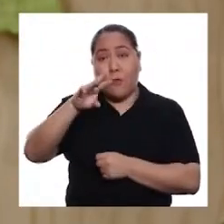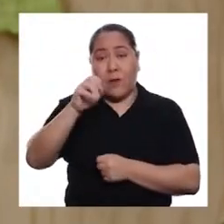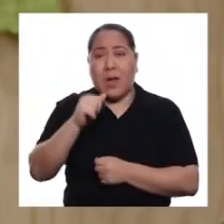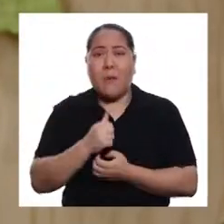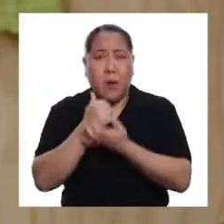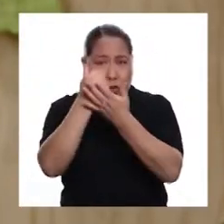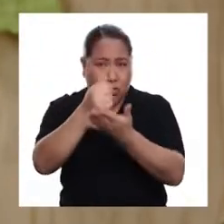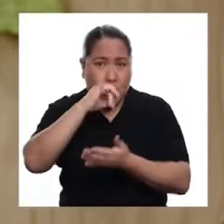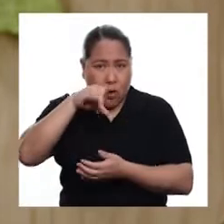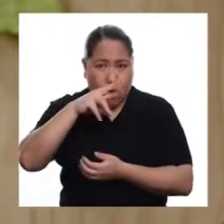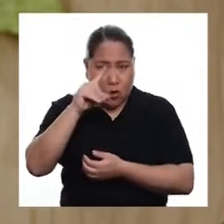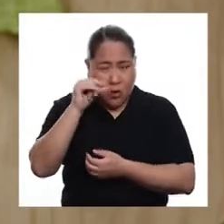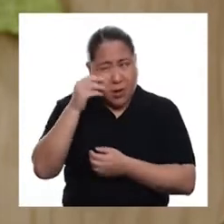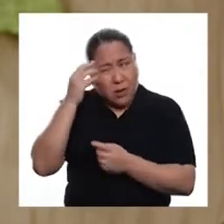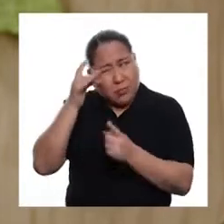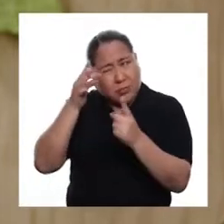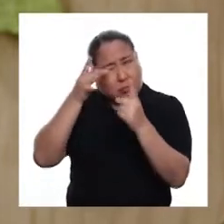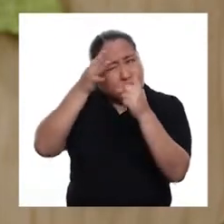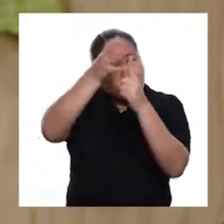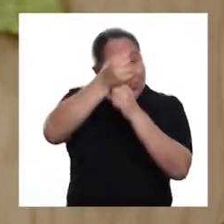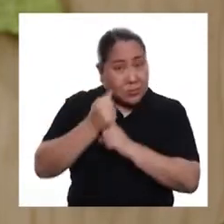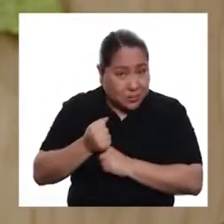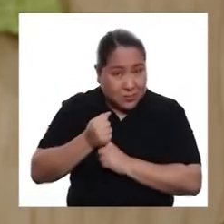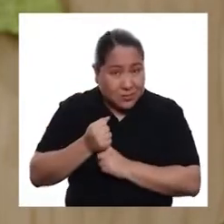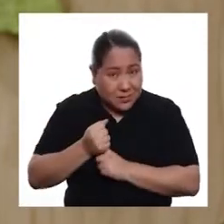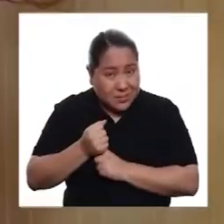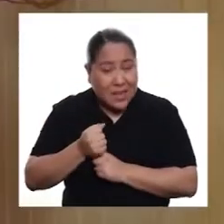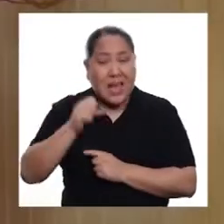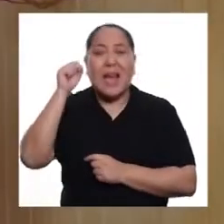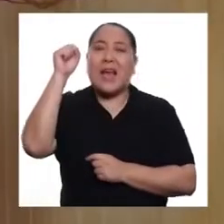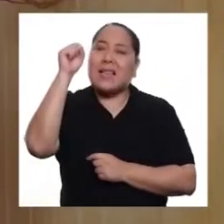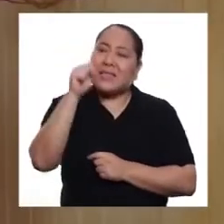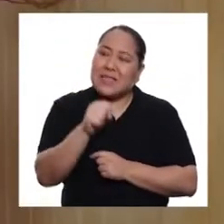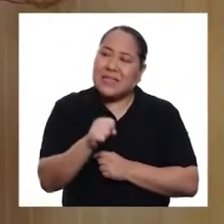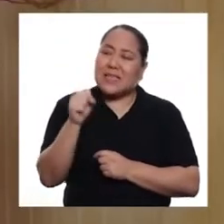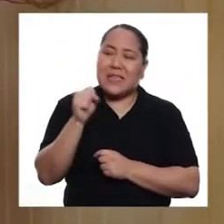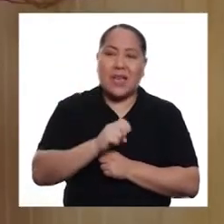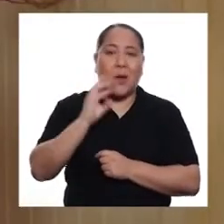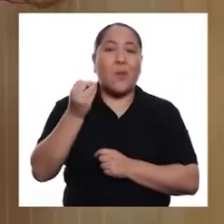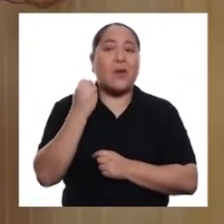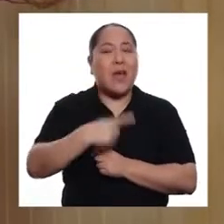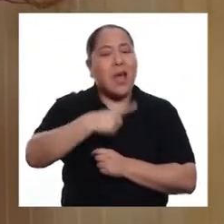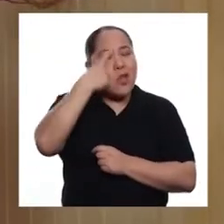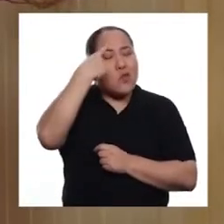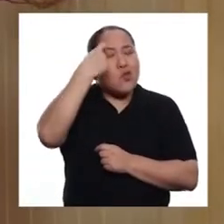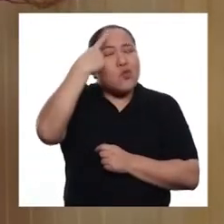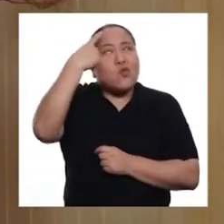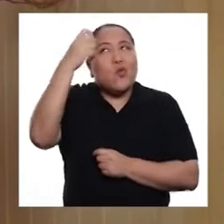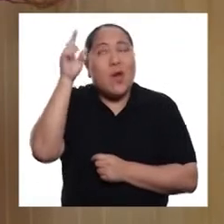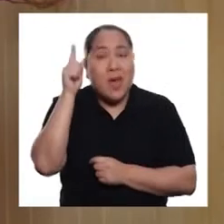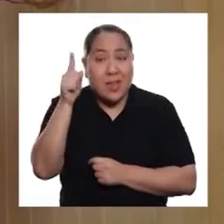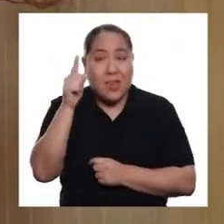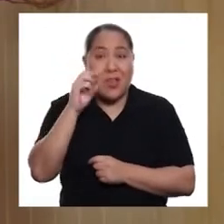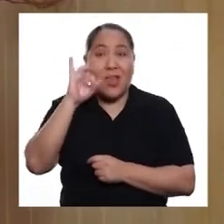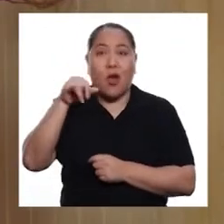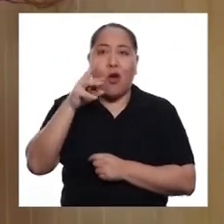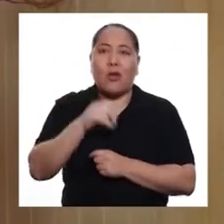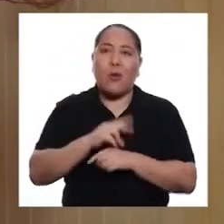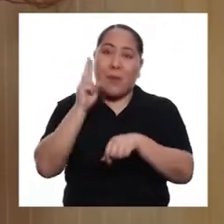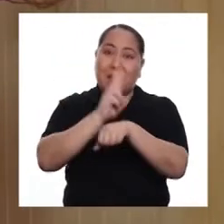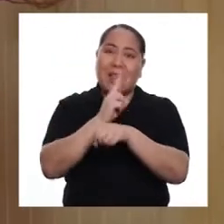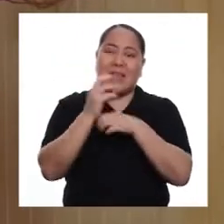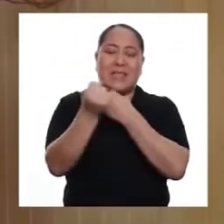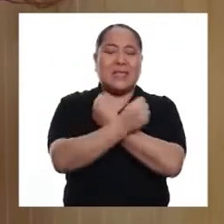Pobea le puede ayudar a Jorge a lograr lo que se propone? ¡Claro! Porque el sueño de Jorge es ser